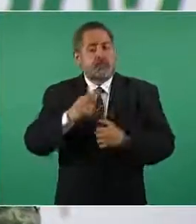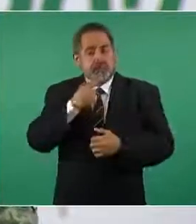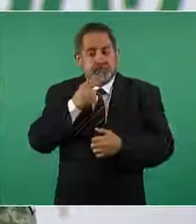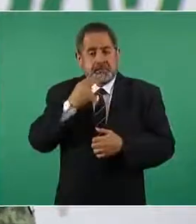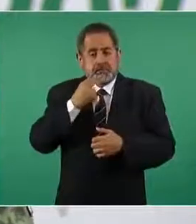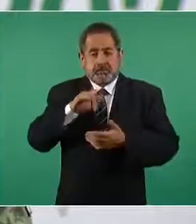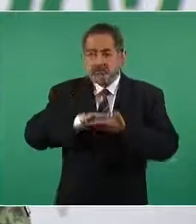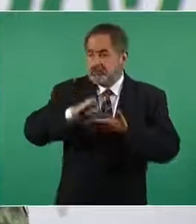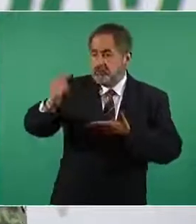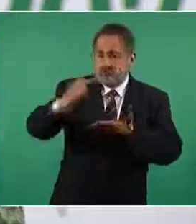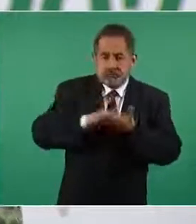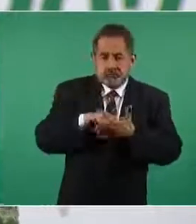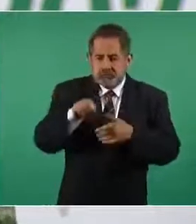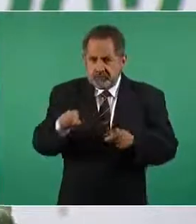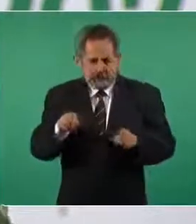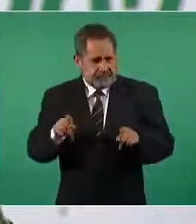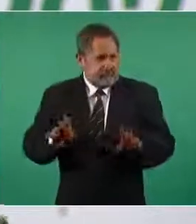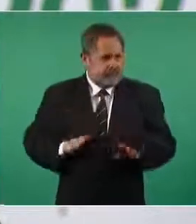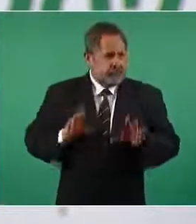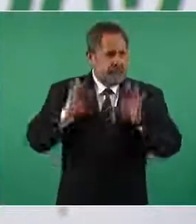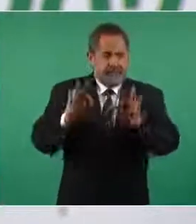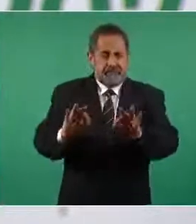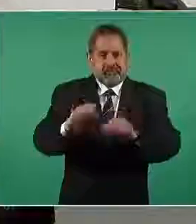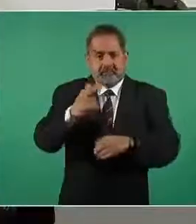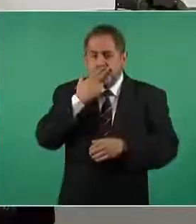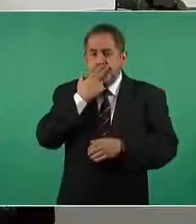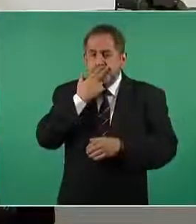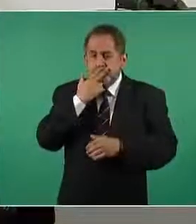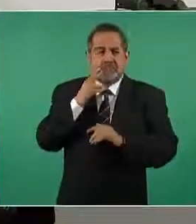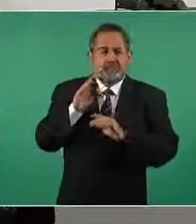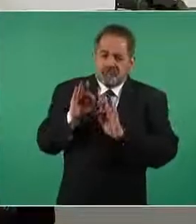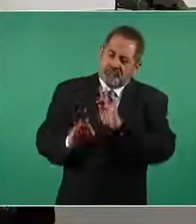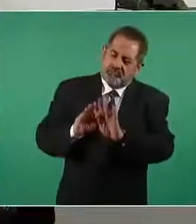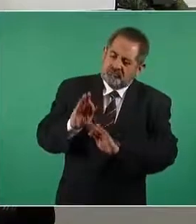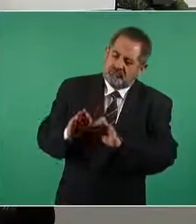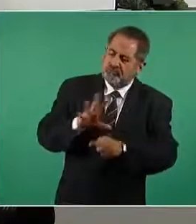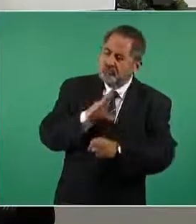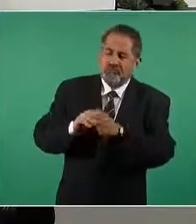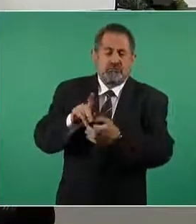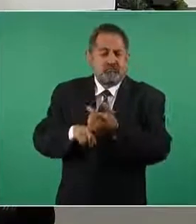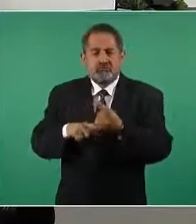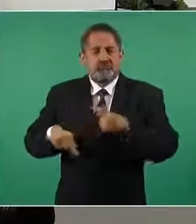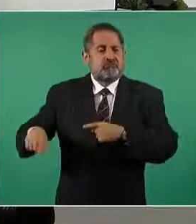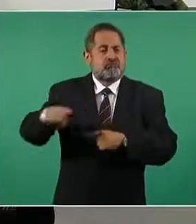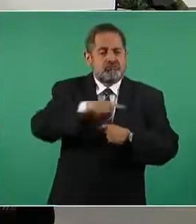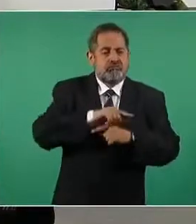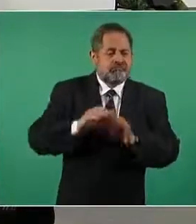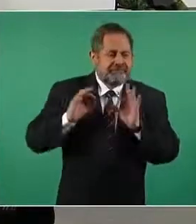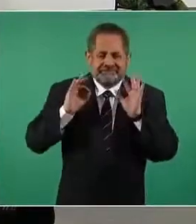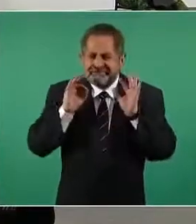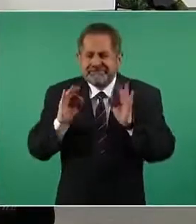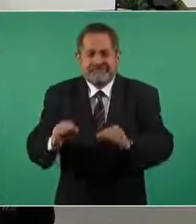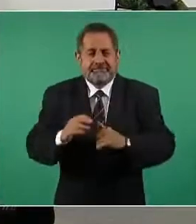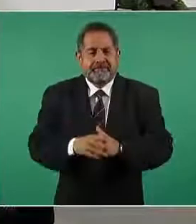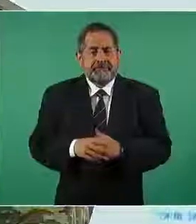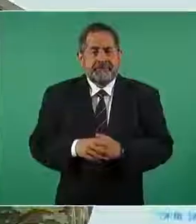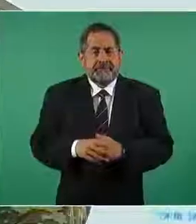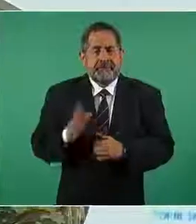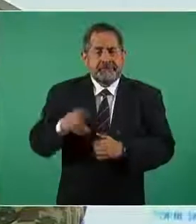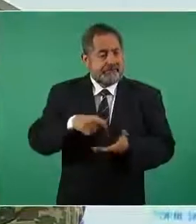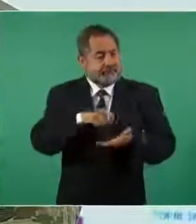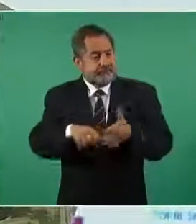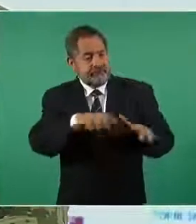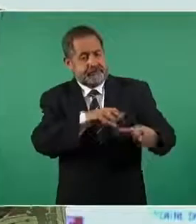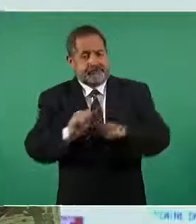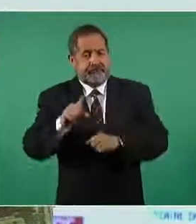el suelo estratégico que fue preservado para tal fin adquirido como una reserva territorial se adquirieron ya más de